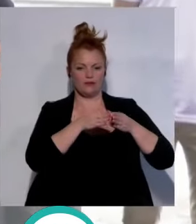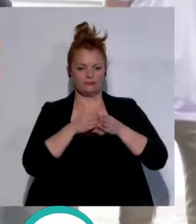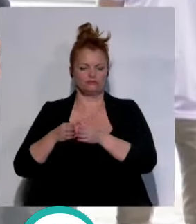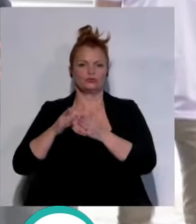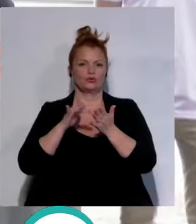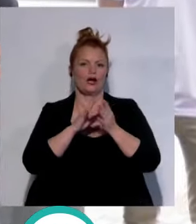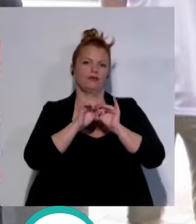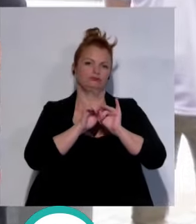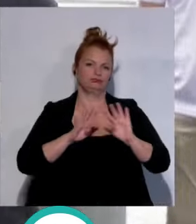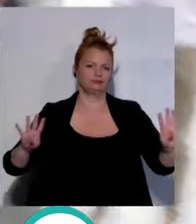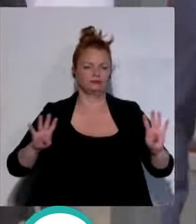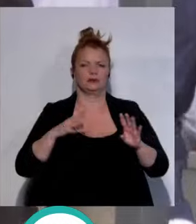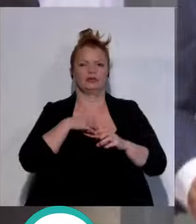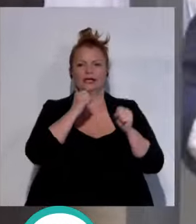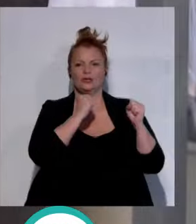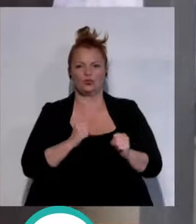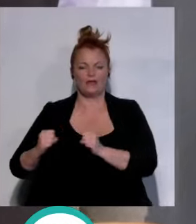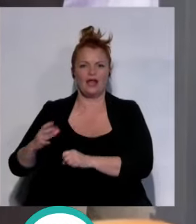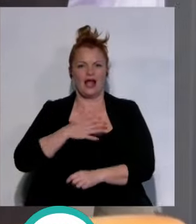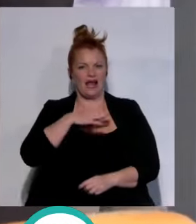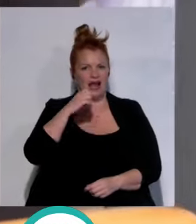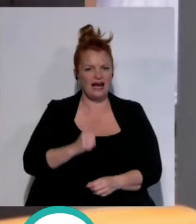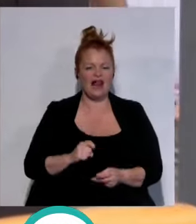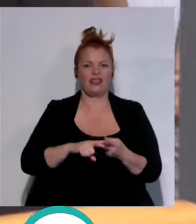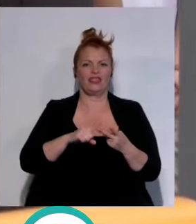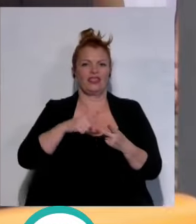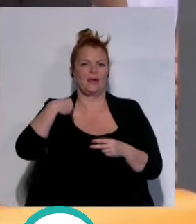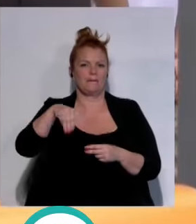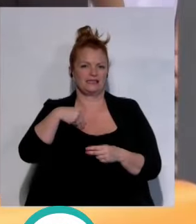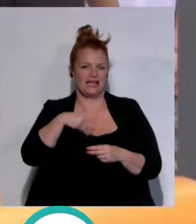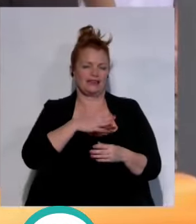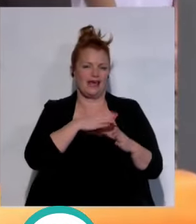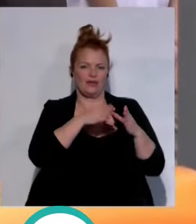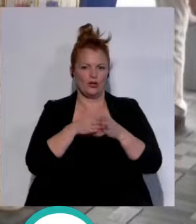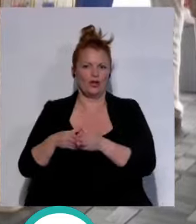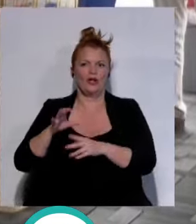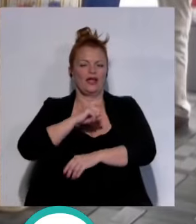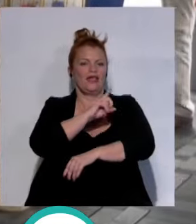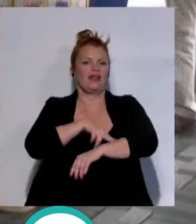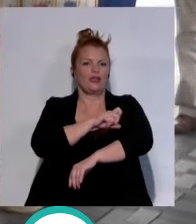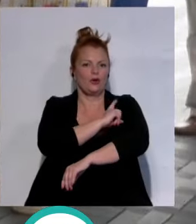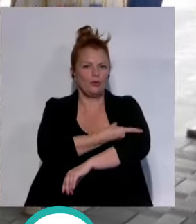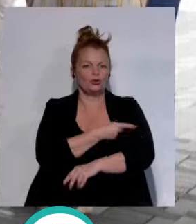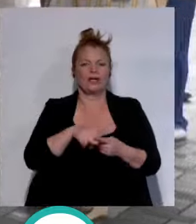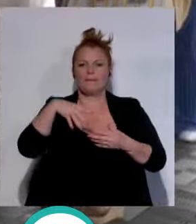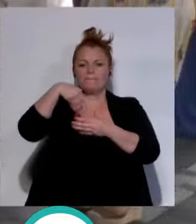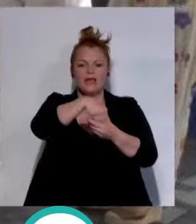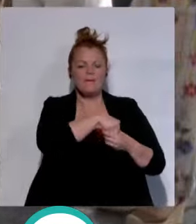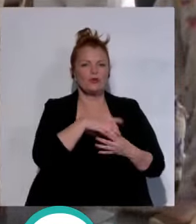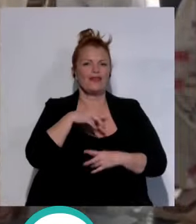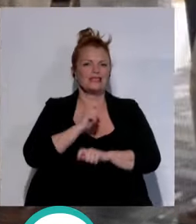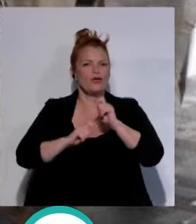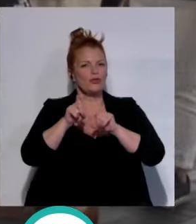representación institucional y social el alcalde la presidenta de la autoridad portuaria ahora delegada territorial de deportes de la junta miembros de la